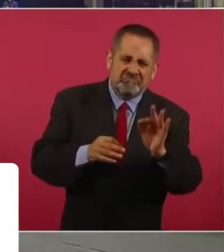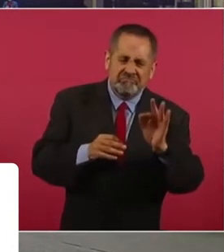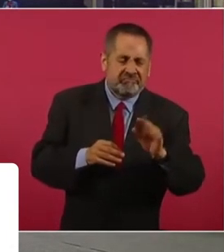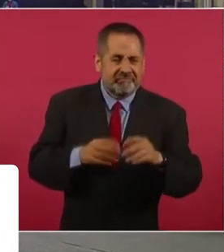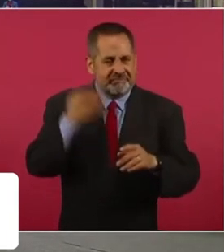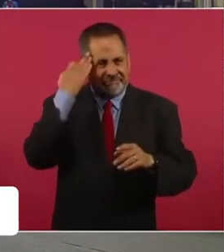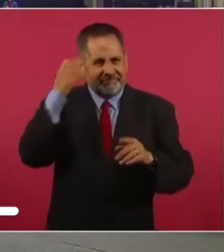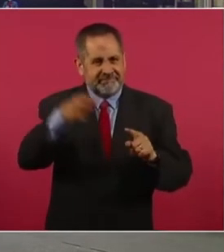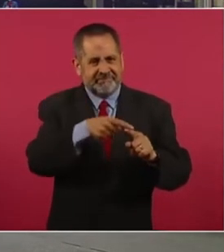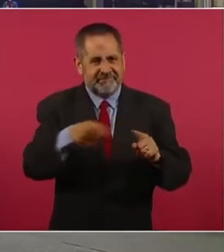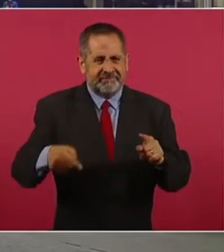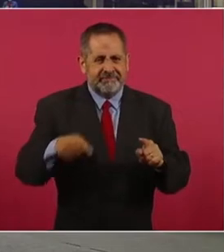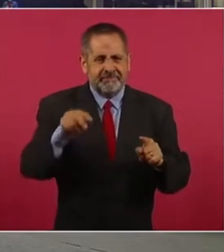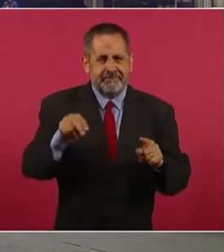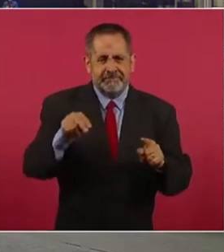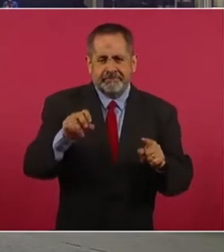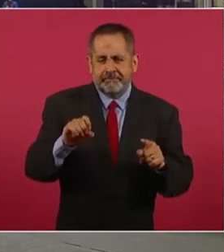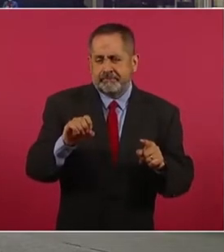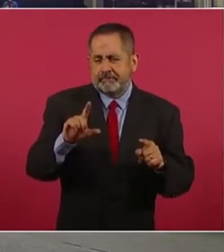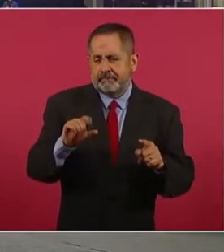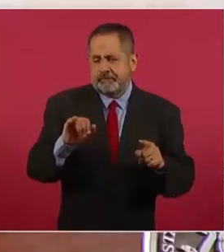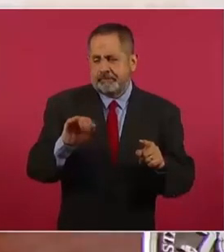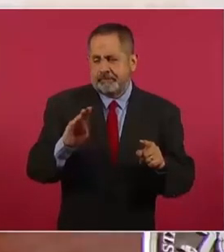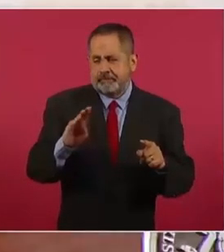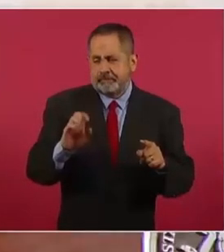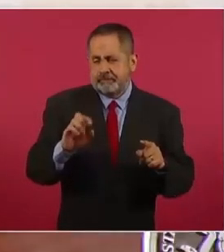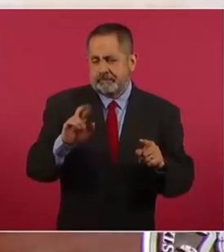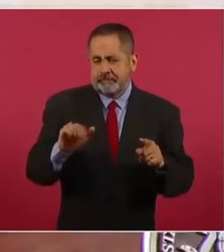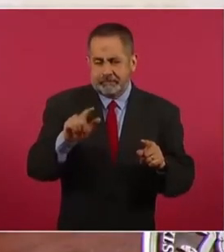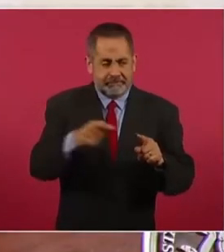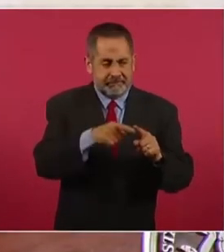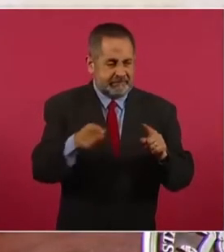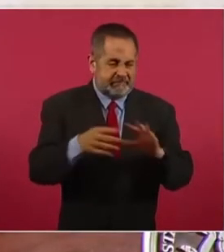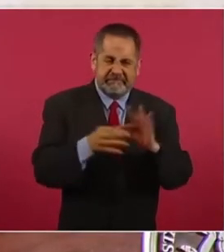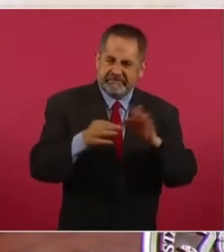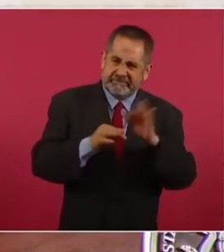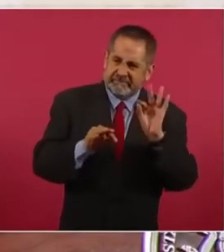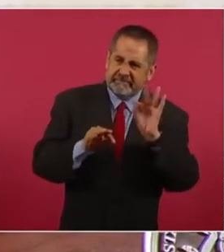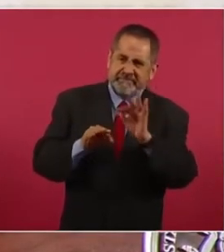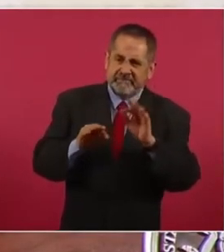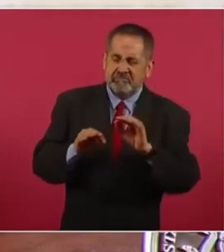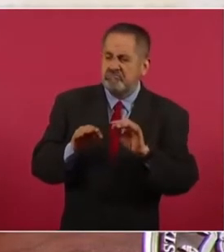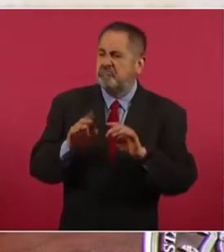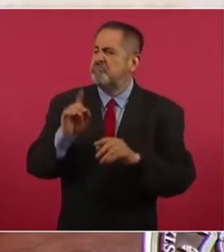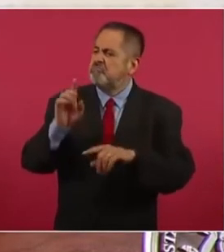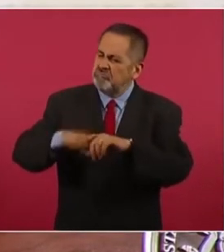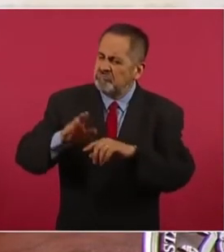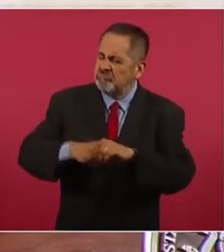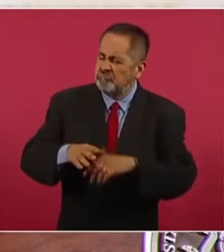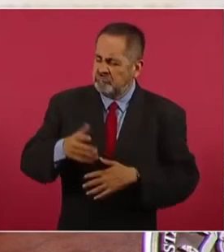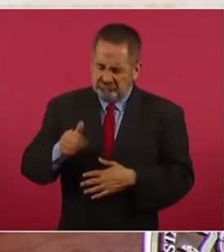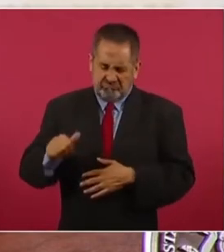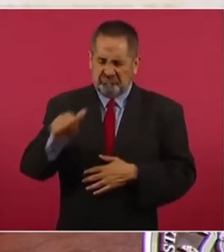el periodo neoliberal, el individualismo,